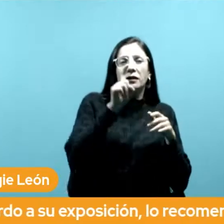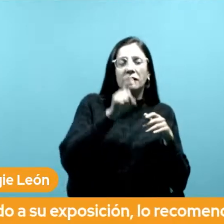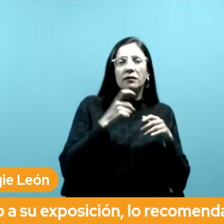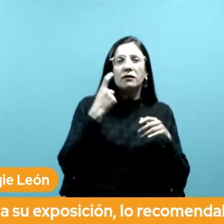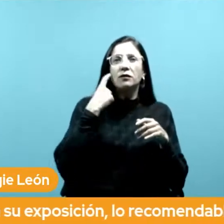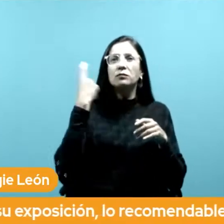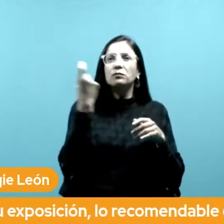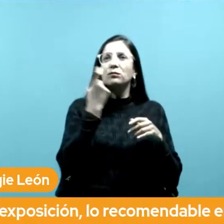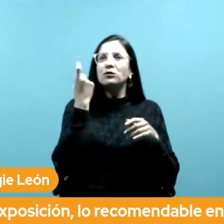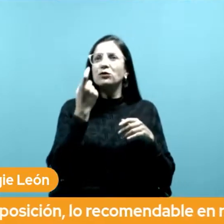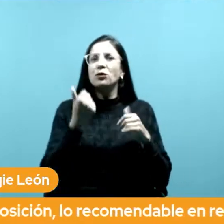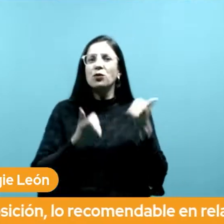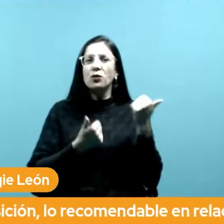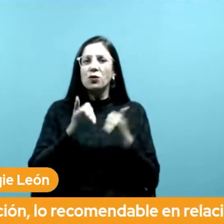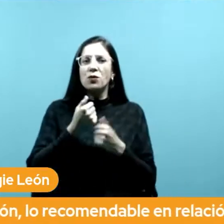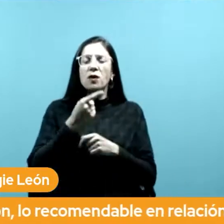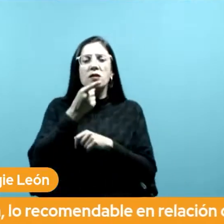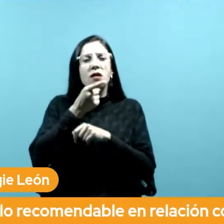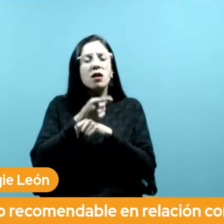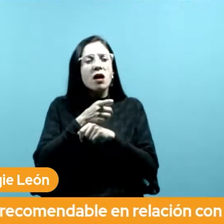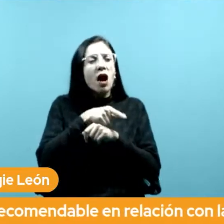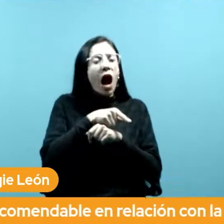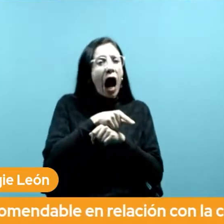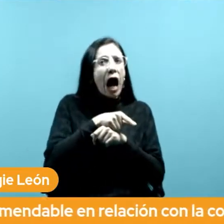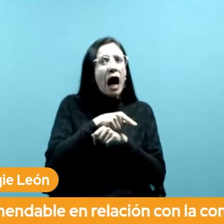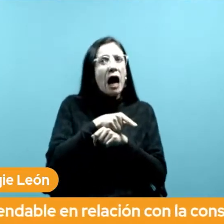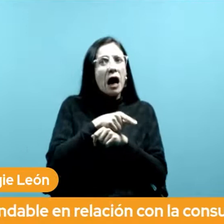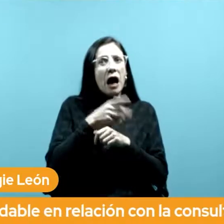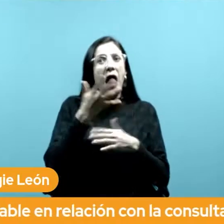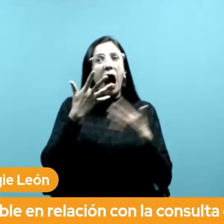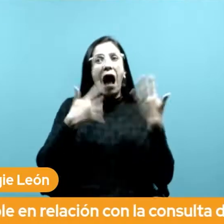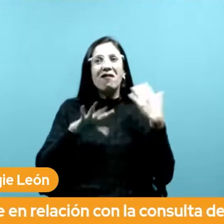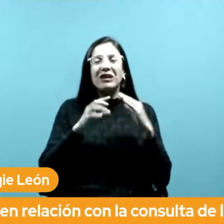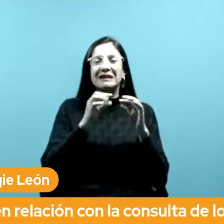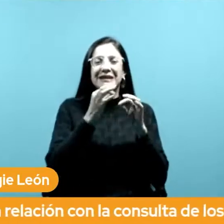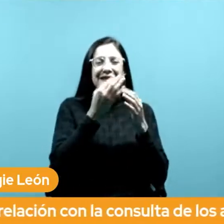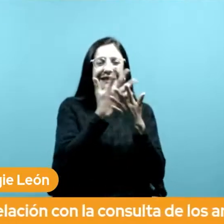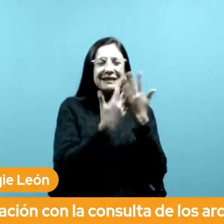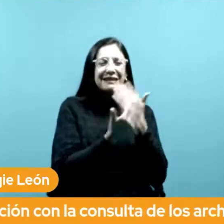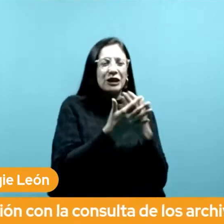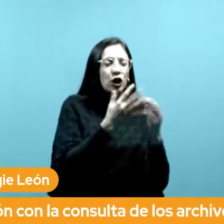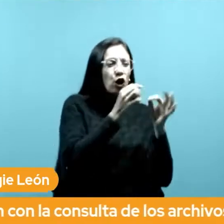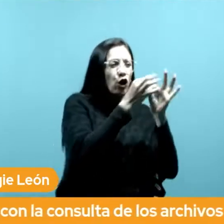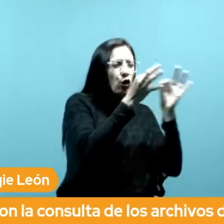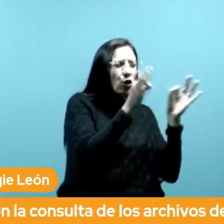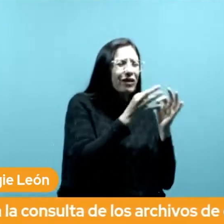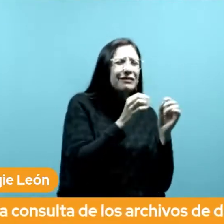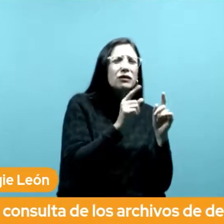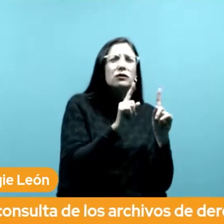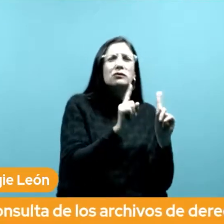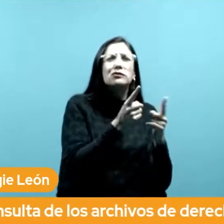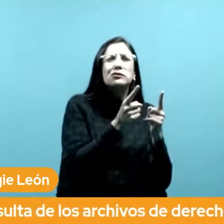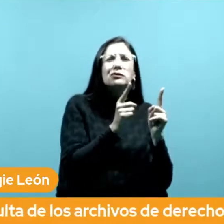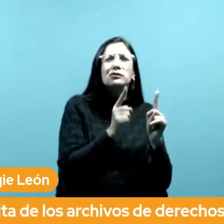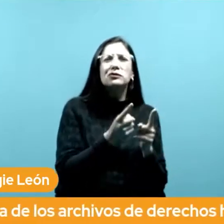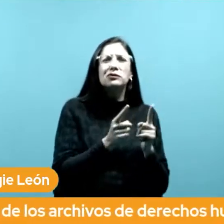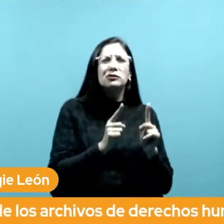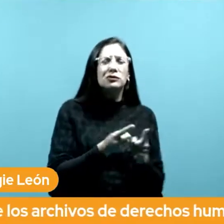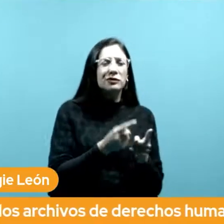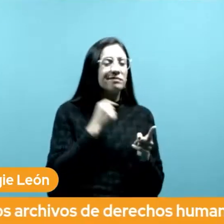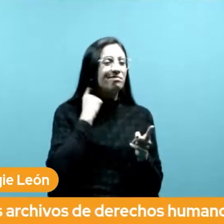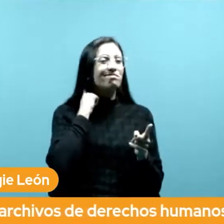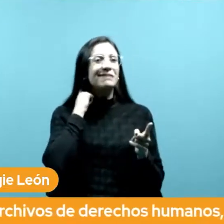archivos lo que va a encontrar son minúsas son datos mínimos de costado ¿no? estas estas